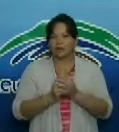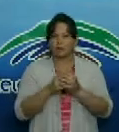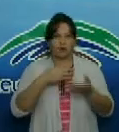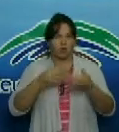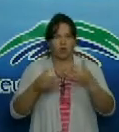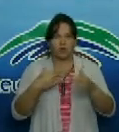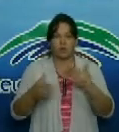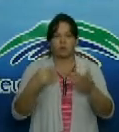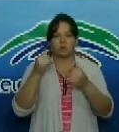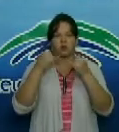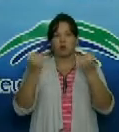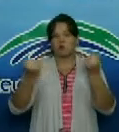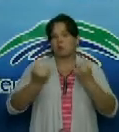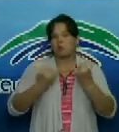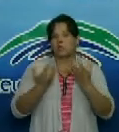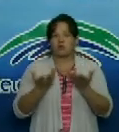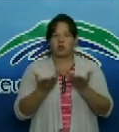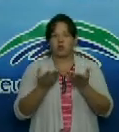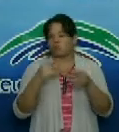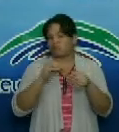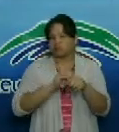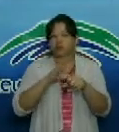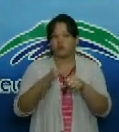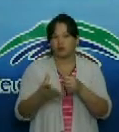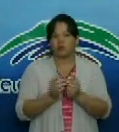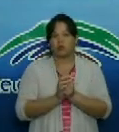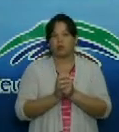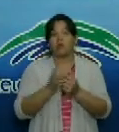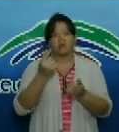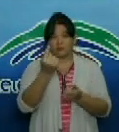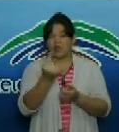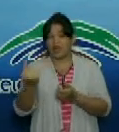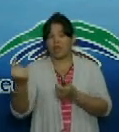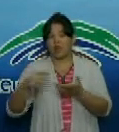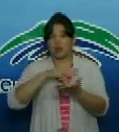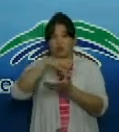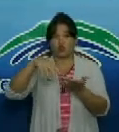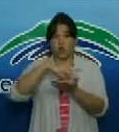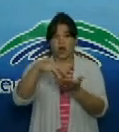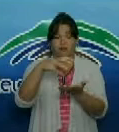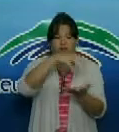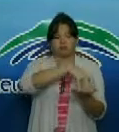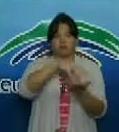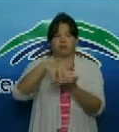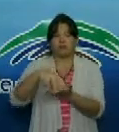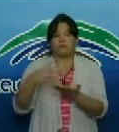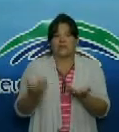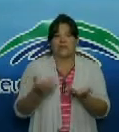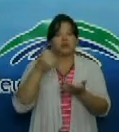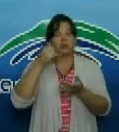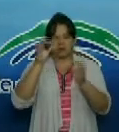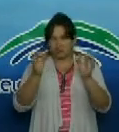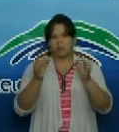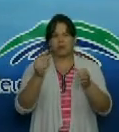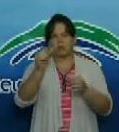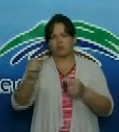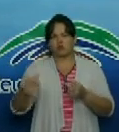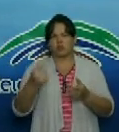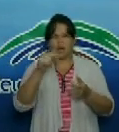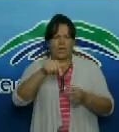tipo de información relacionada con la COVID-19 en cada centro de aislamiento nuestra fuerza cuenta con un oficial de guardia operativa